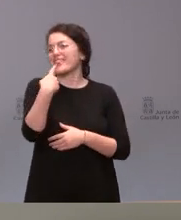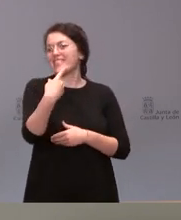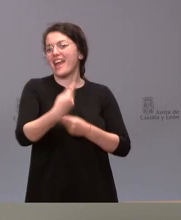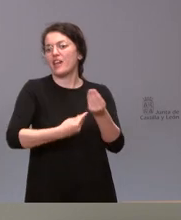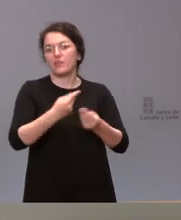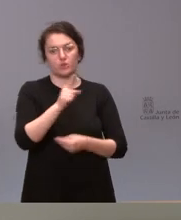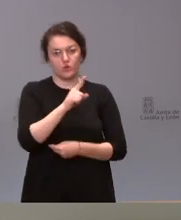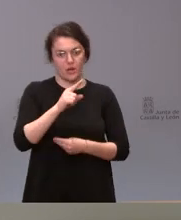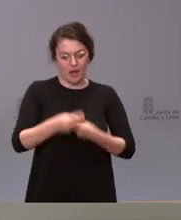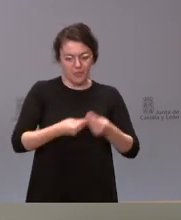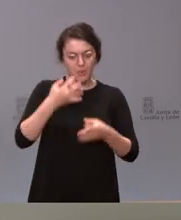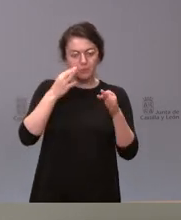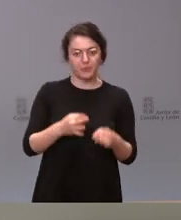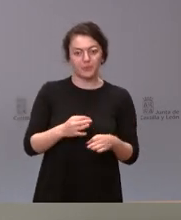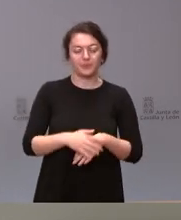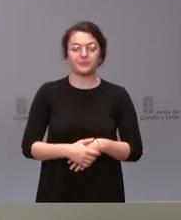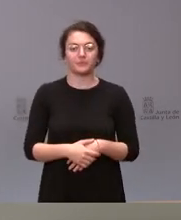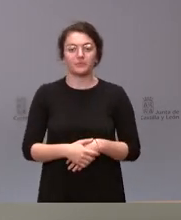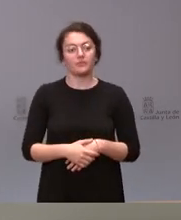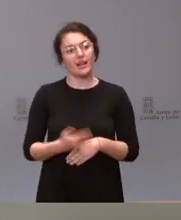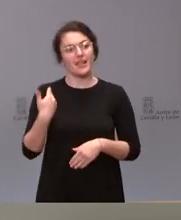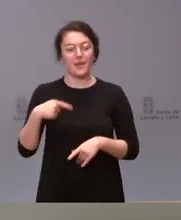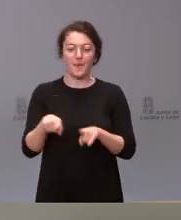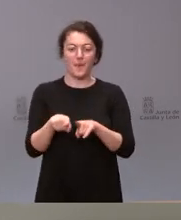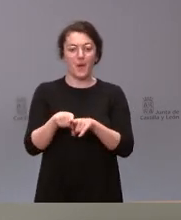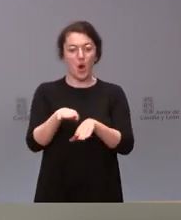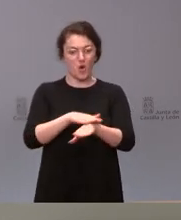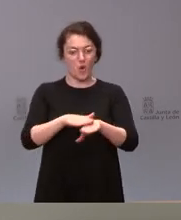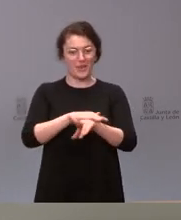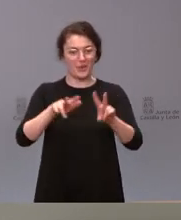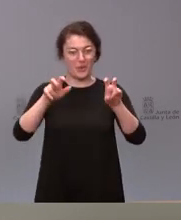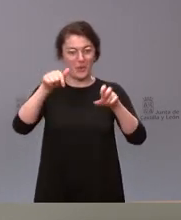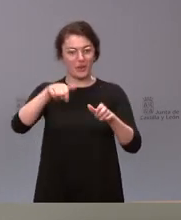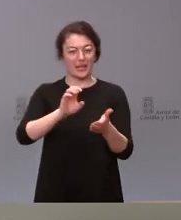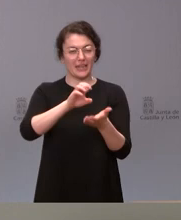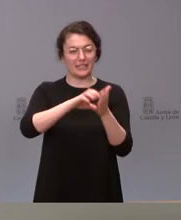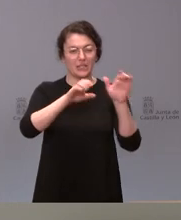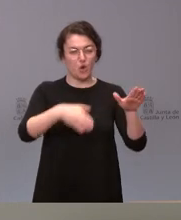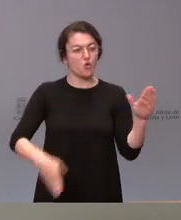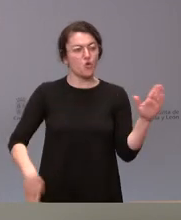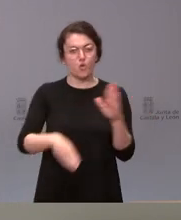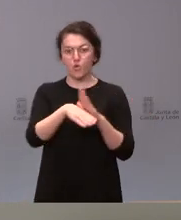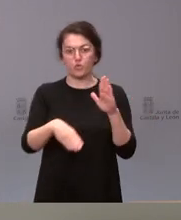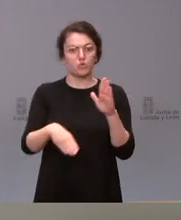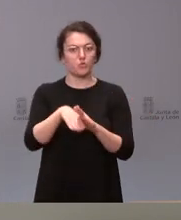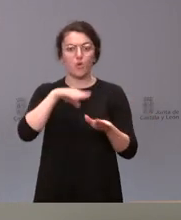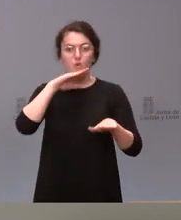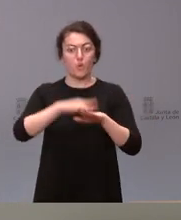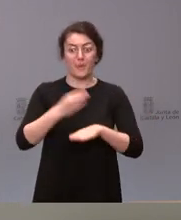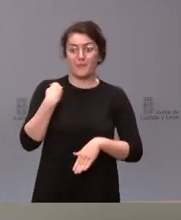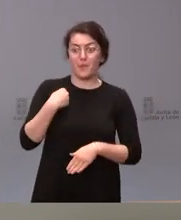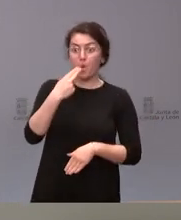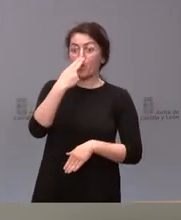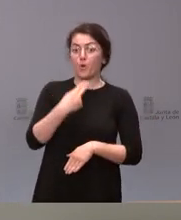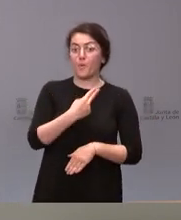el hecho de que se demuestre que este gobierno el nuevo gobierno de Castilla y León sigue cumpliendo los compromisos que el